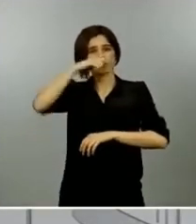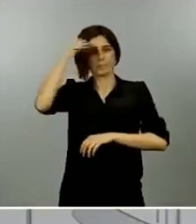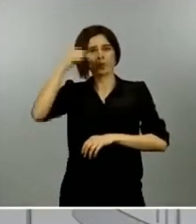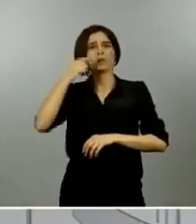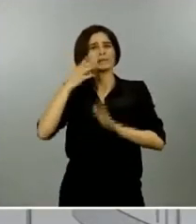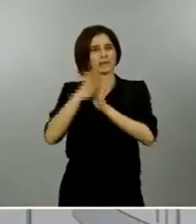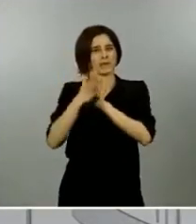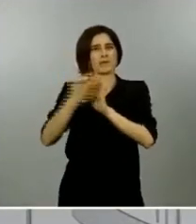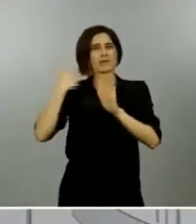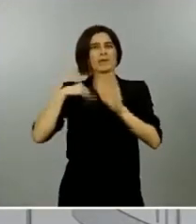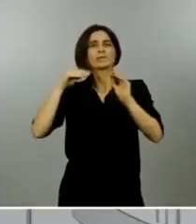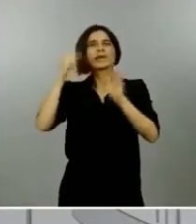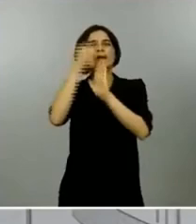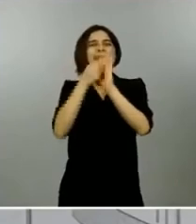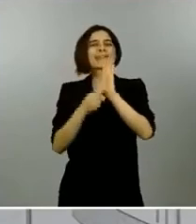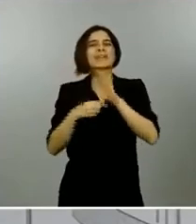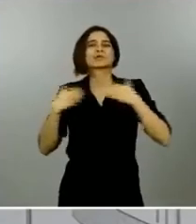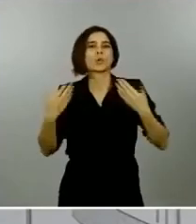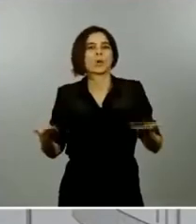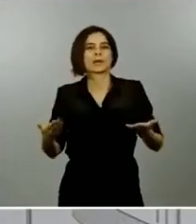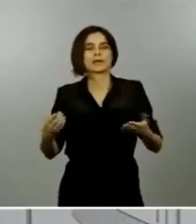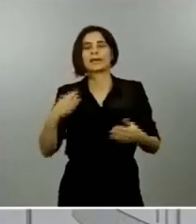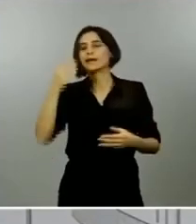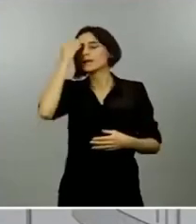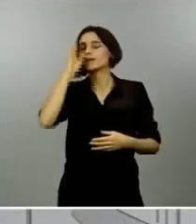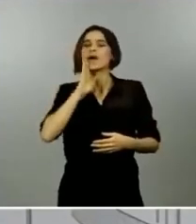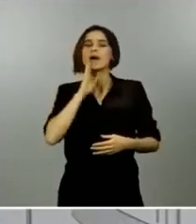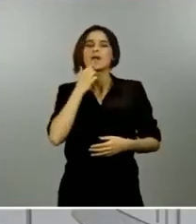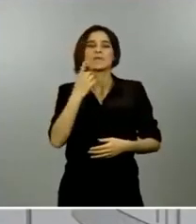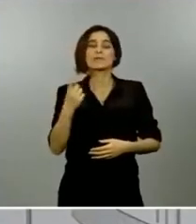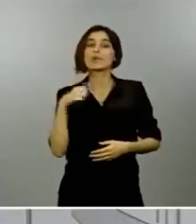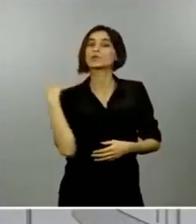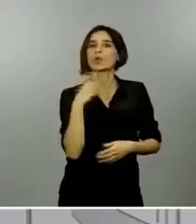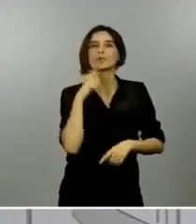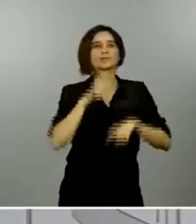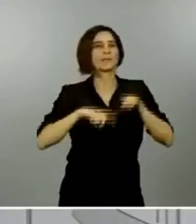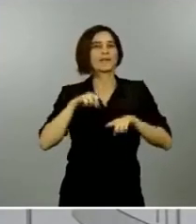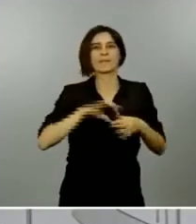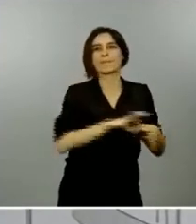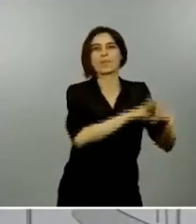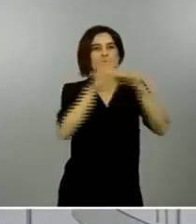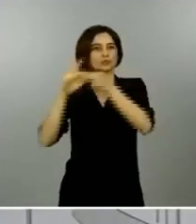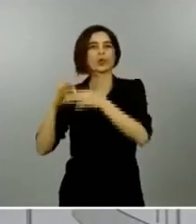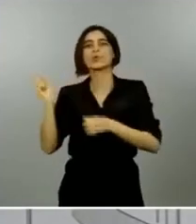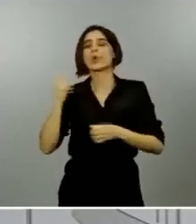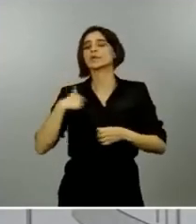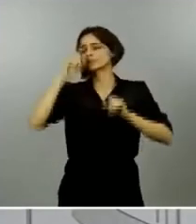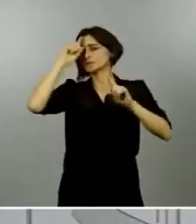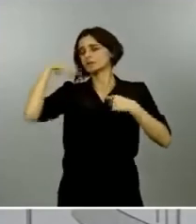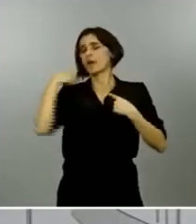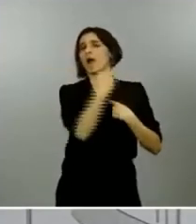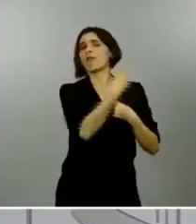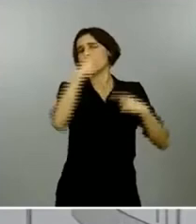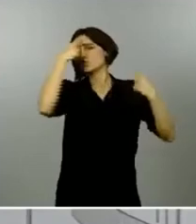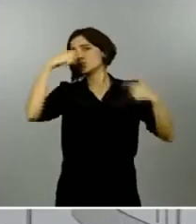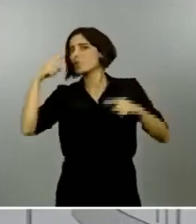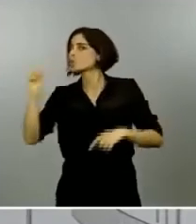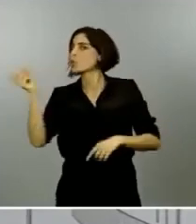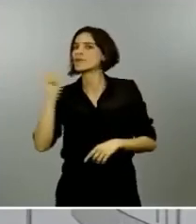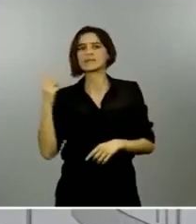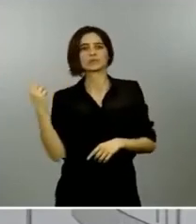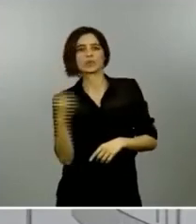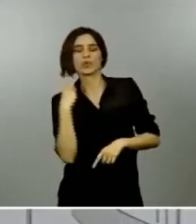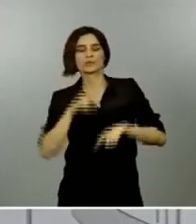que somos interdependientes que los criterios son el de la emergencia sanitaria despolitizarla el centrarnos en el